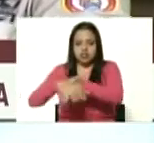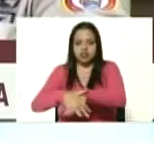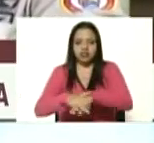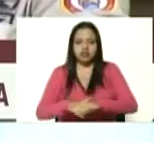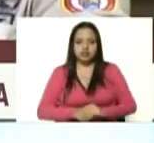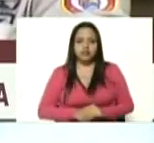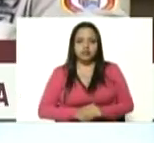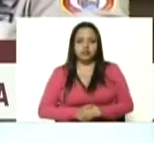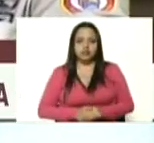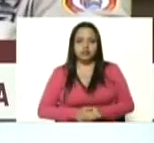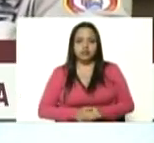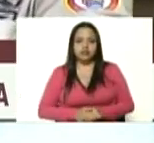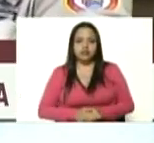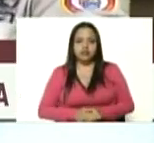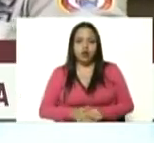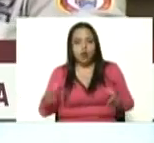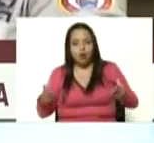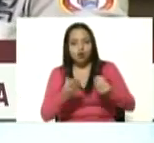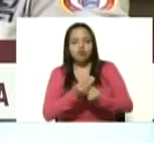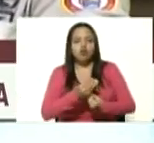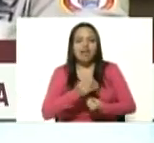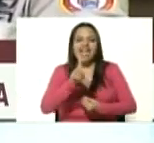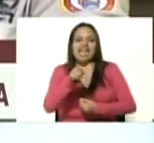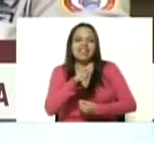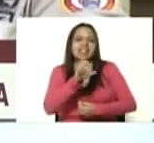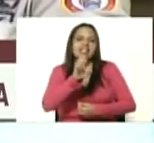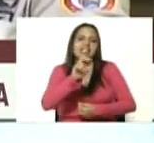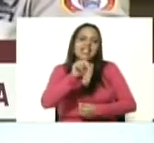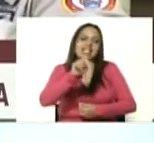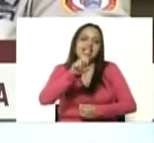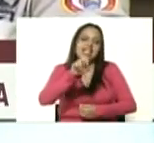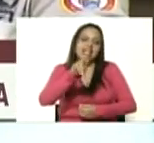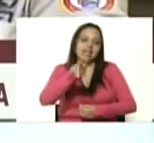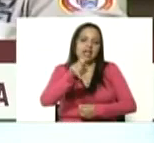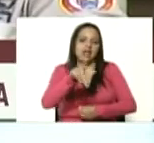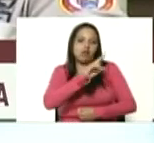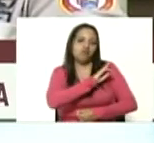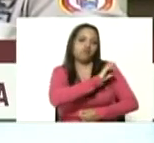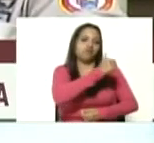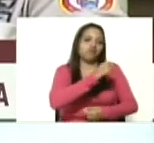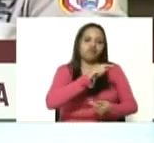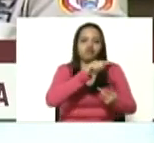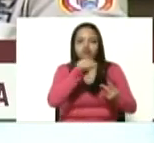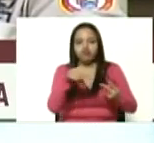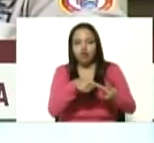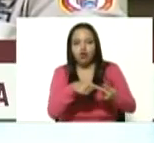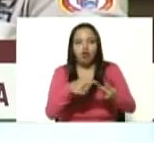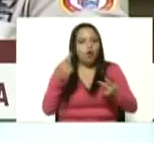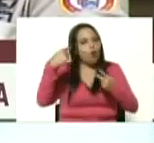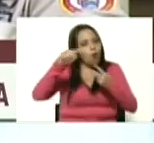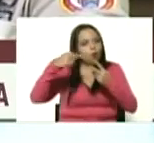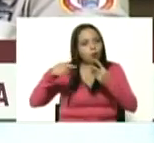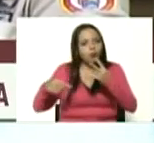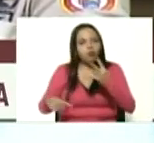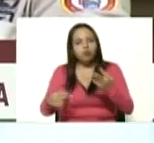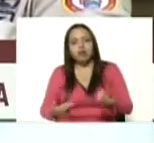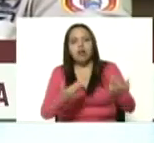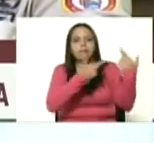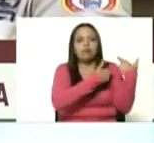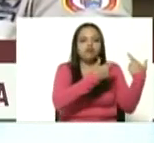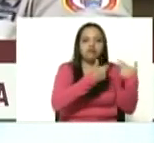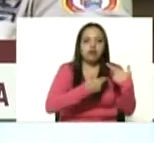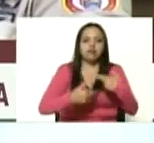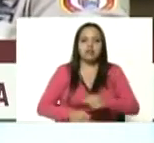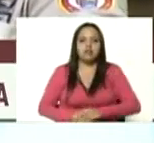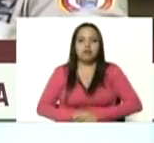un general de división dos generales de brigada de la milicia y cuatro oficiales superiores al mando de este componente